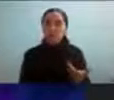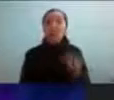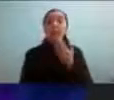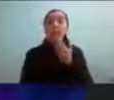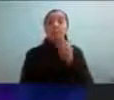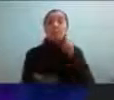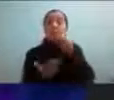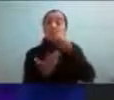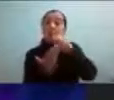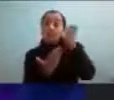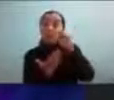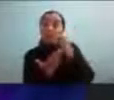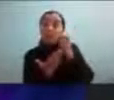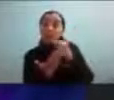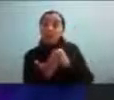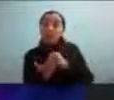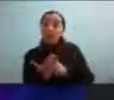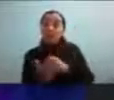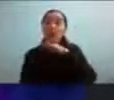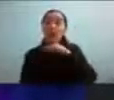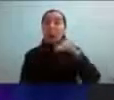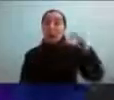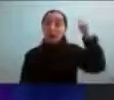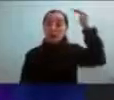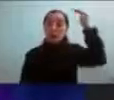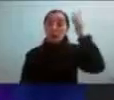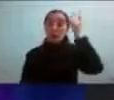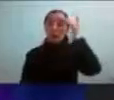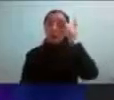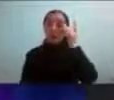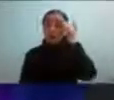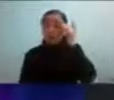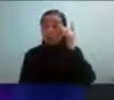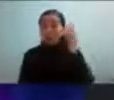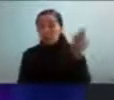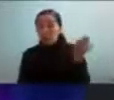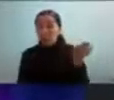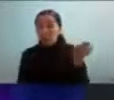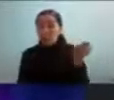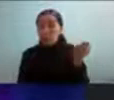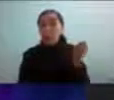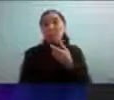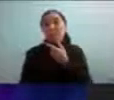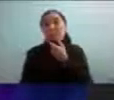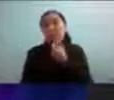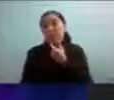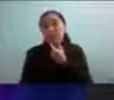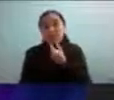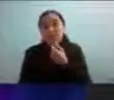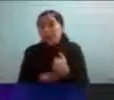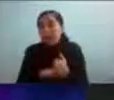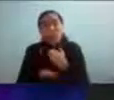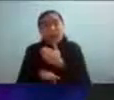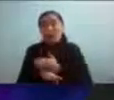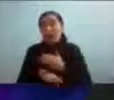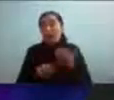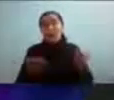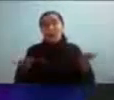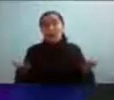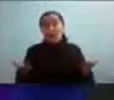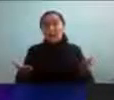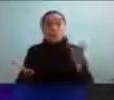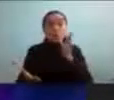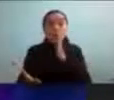que obviamente los adultos con discapacidad intelectual son identificados mucho más tempranamente que los que no tienen discapacidad